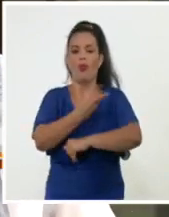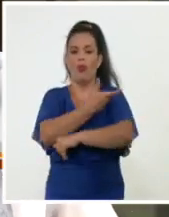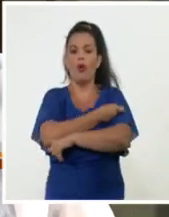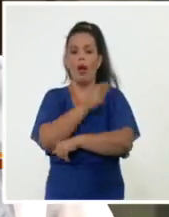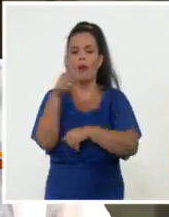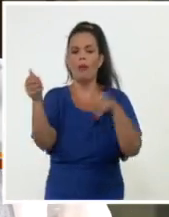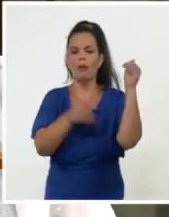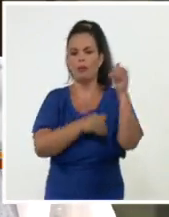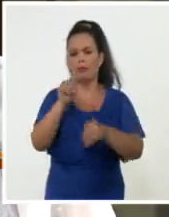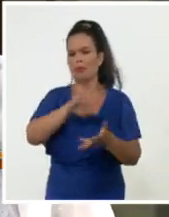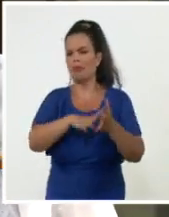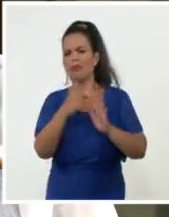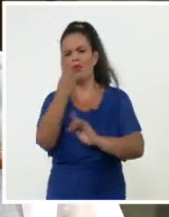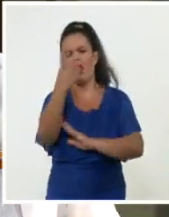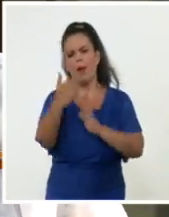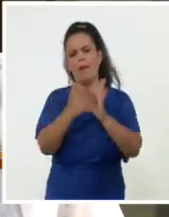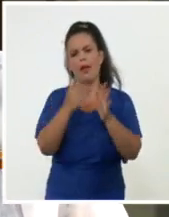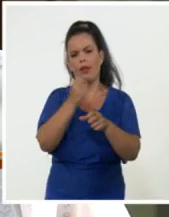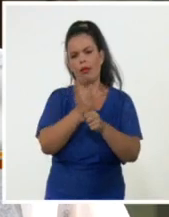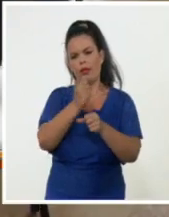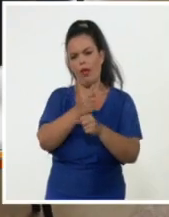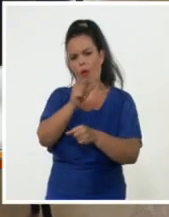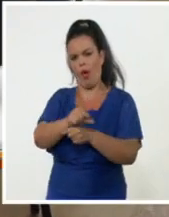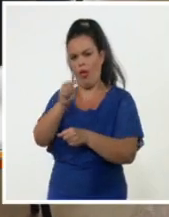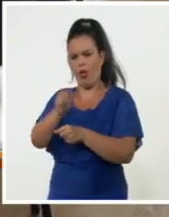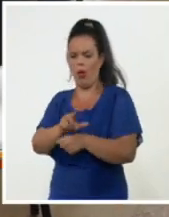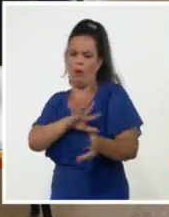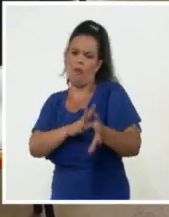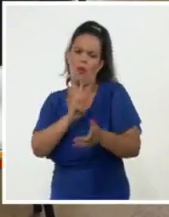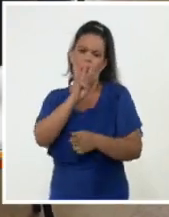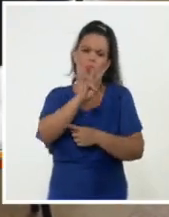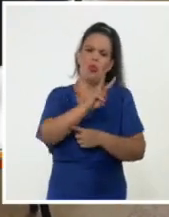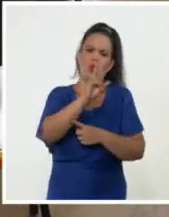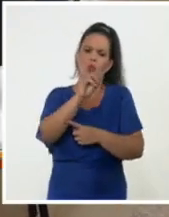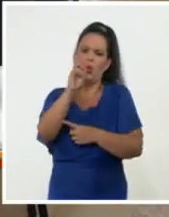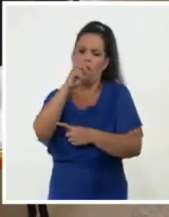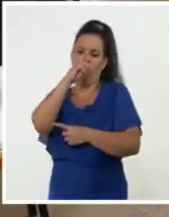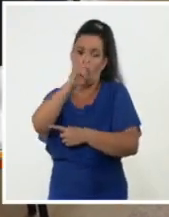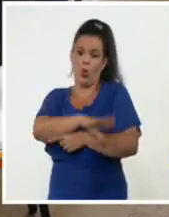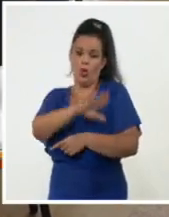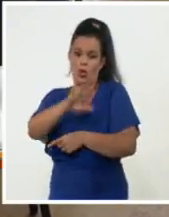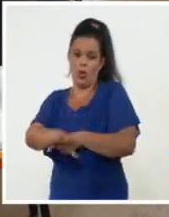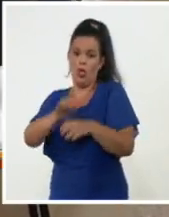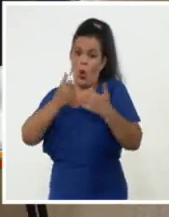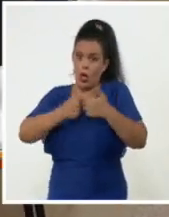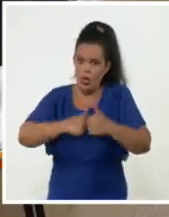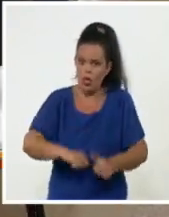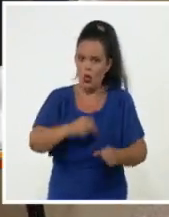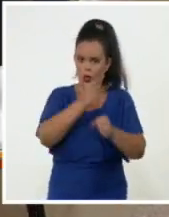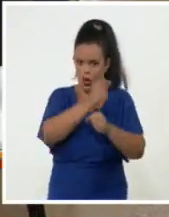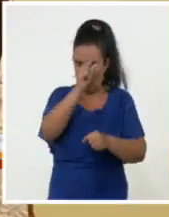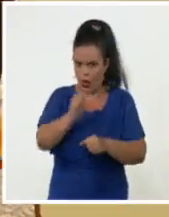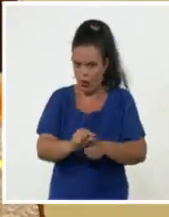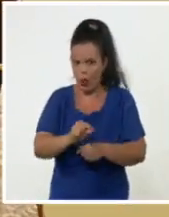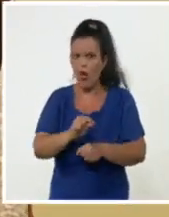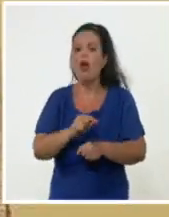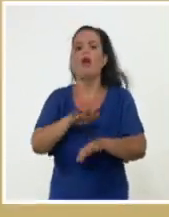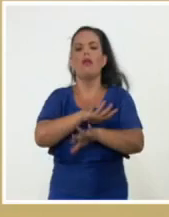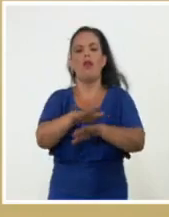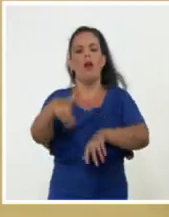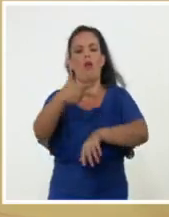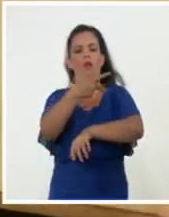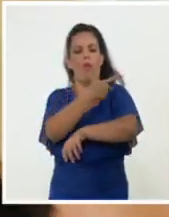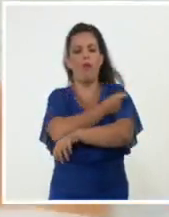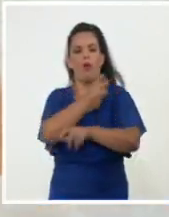de Biocen, y en estos momentos más de dos centenares de niños, de hijos de nuestros trabajadores, han sido vacunados y están completando su esquema. Es un